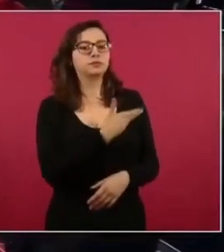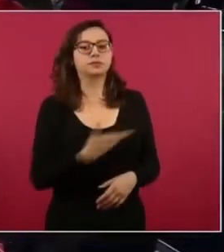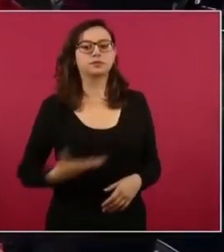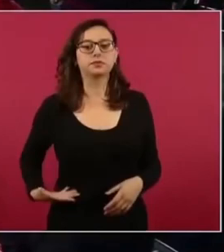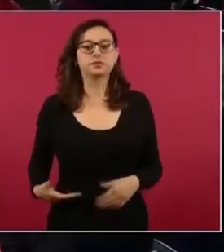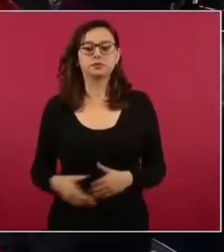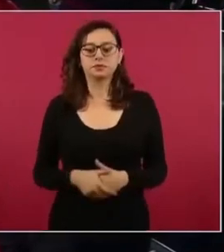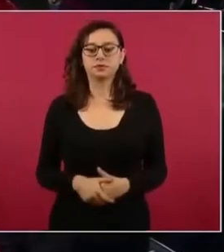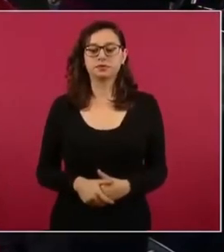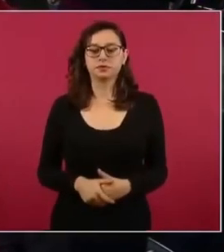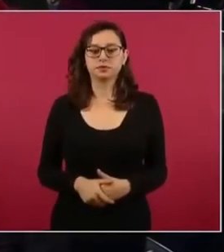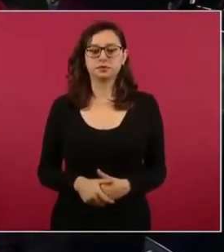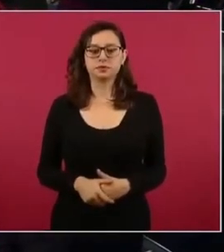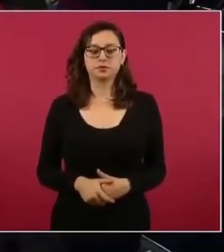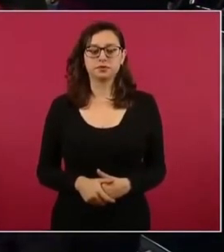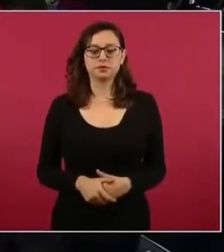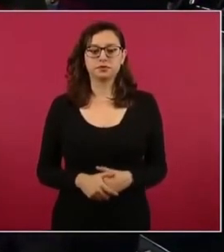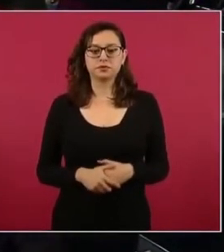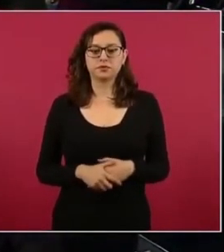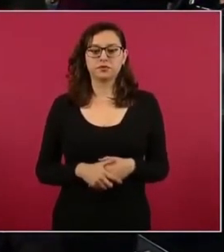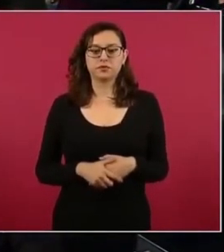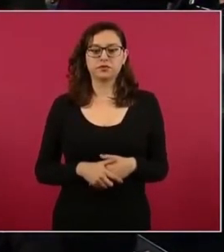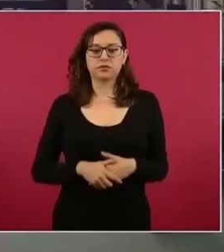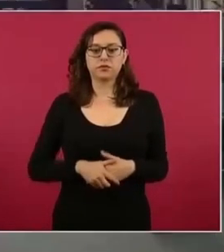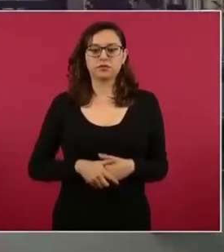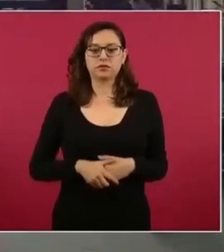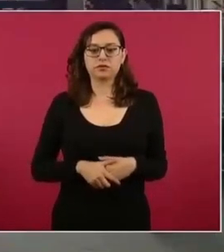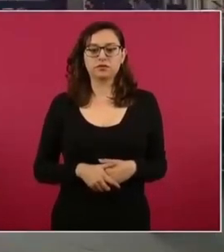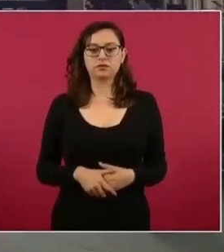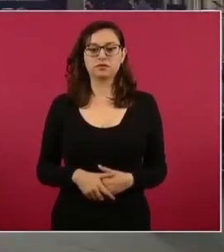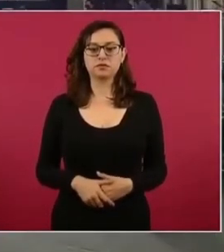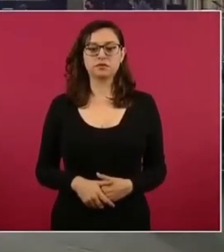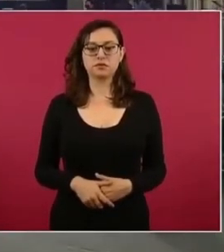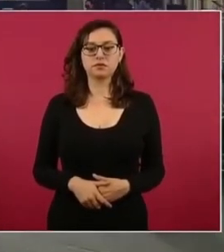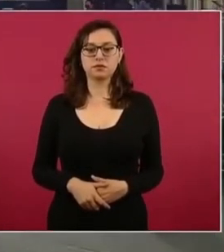y para